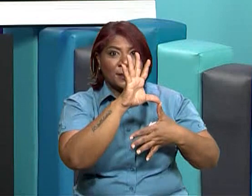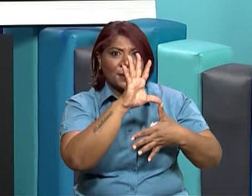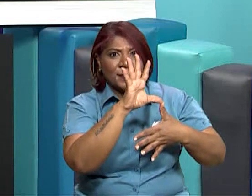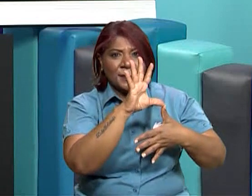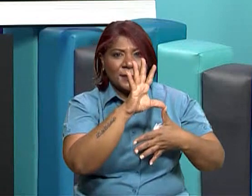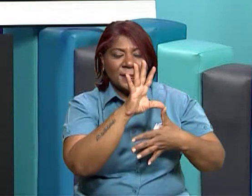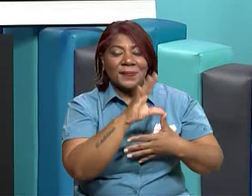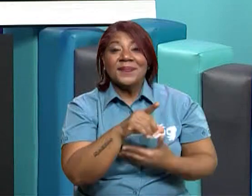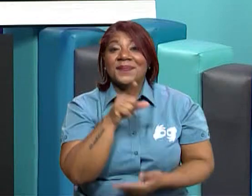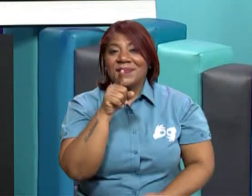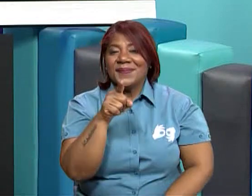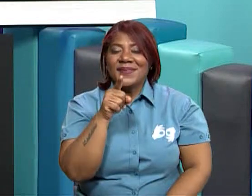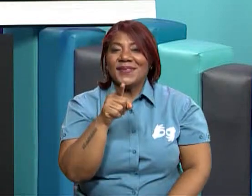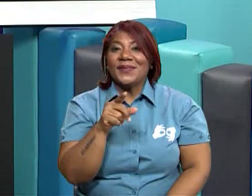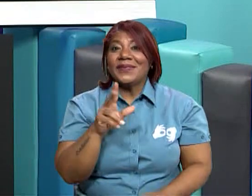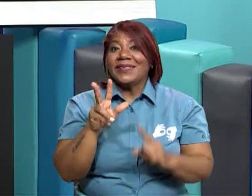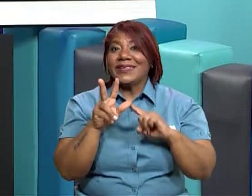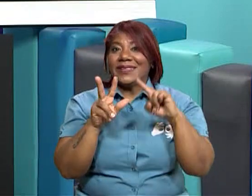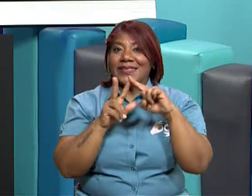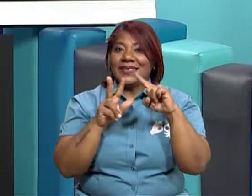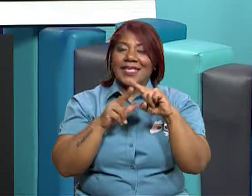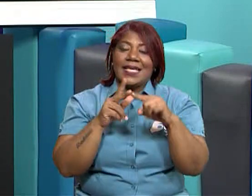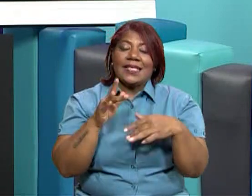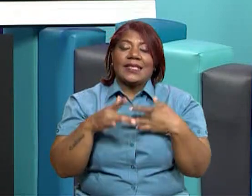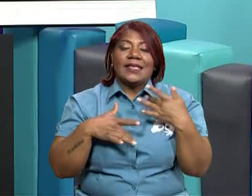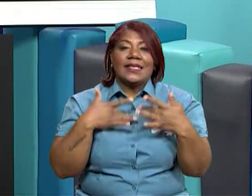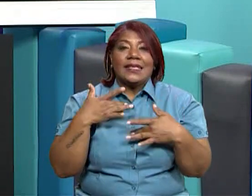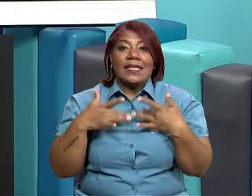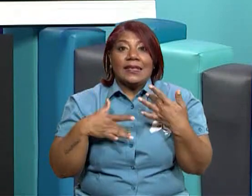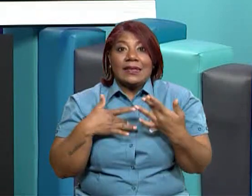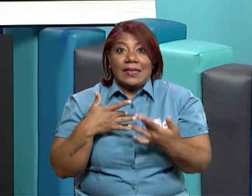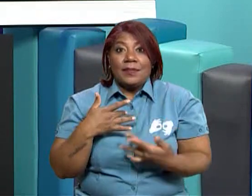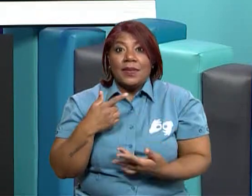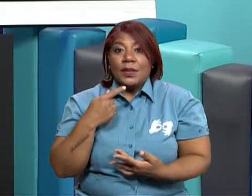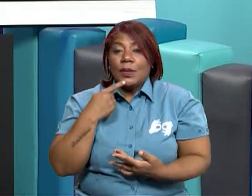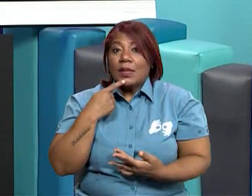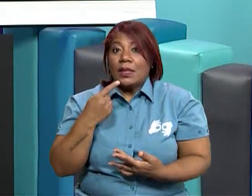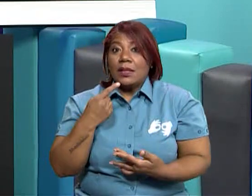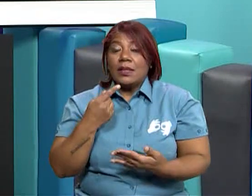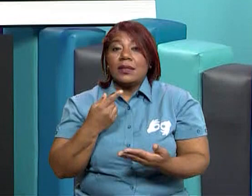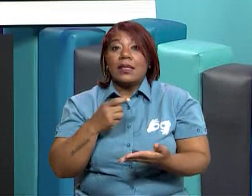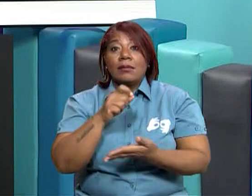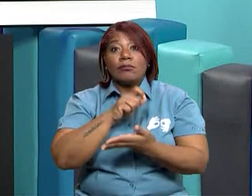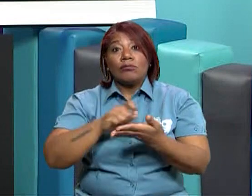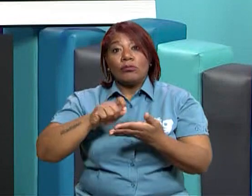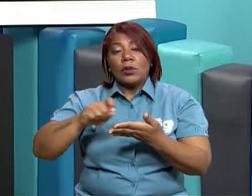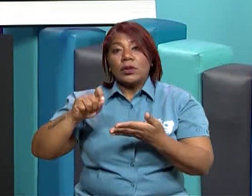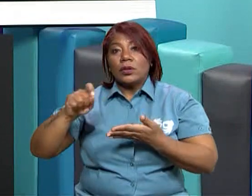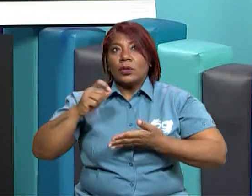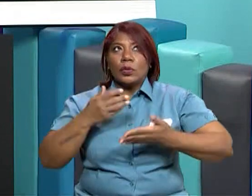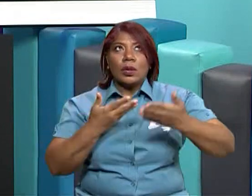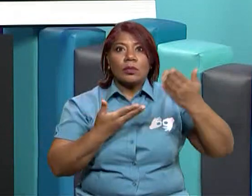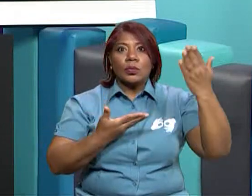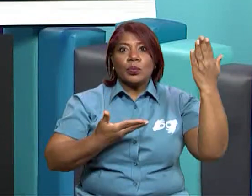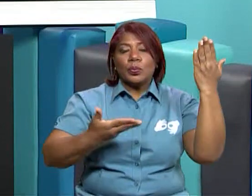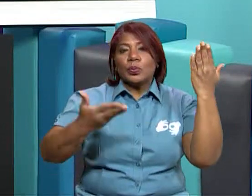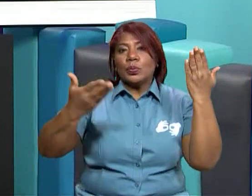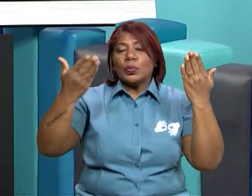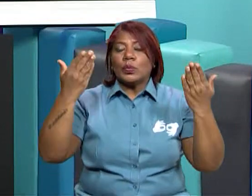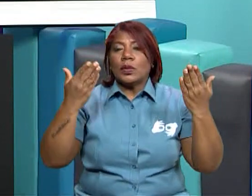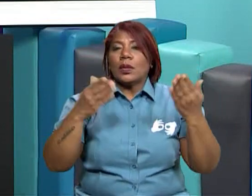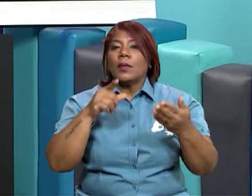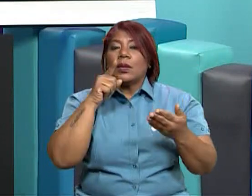Escribe tres sentimientos que expresa la autora con la poesía. Cuando escuchas la poesía, ese